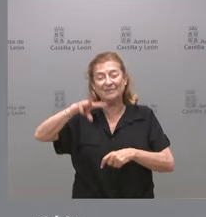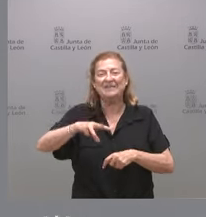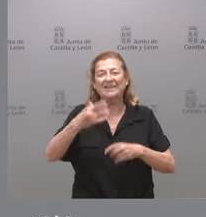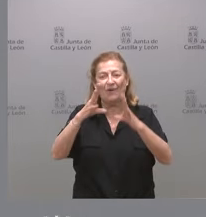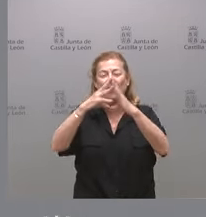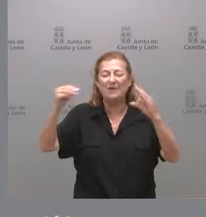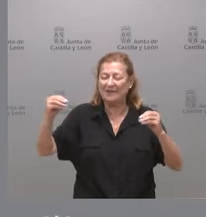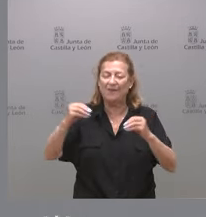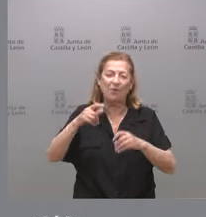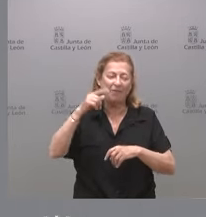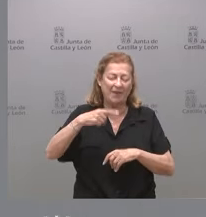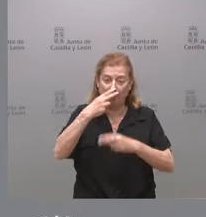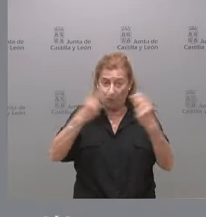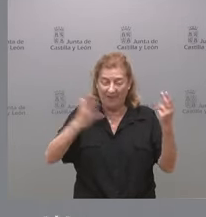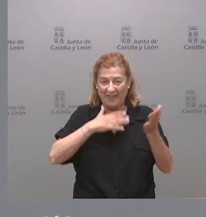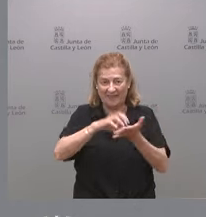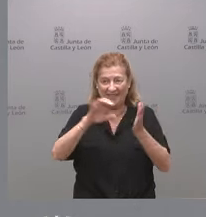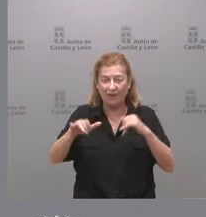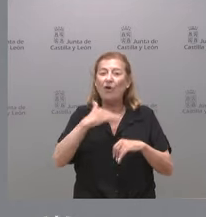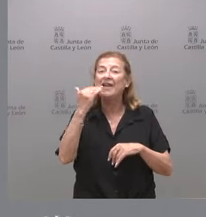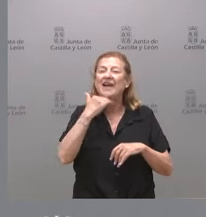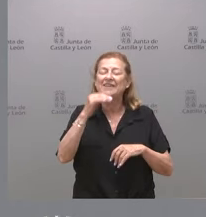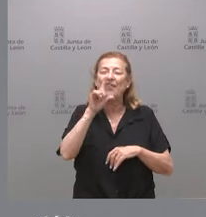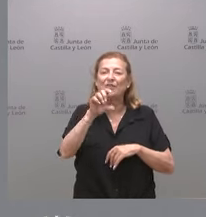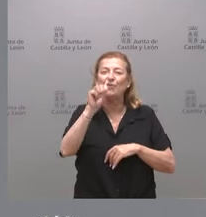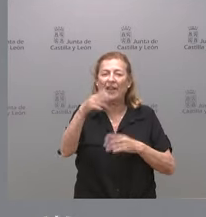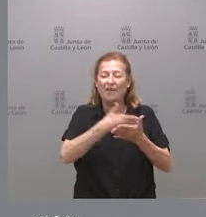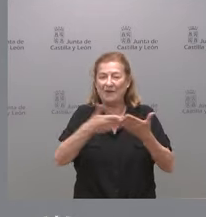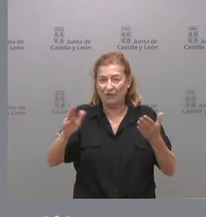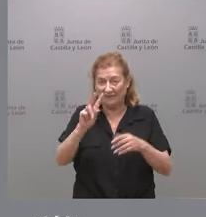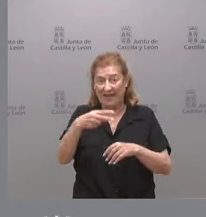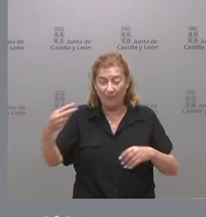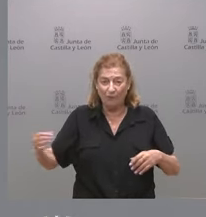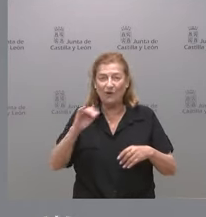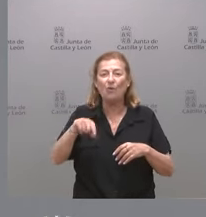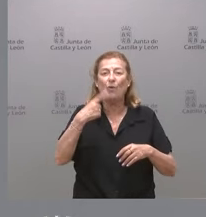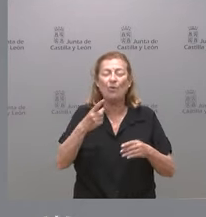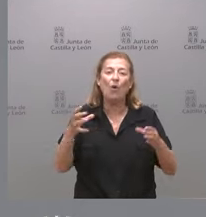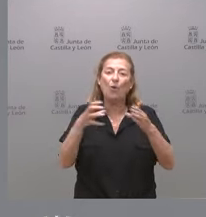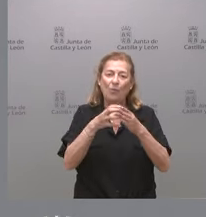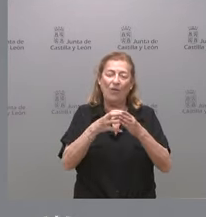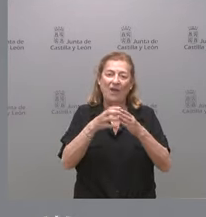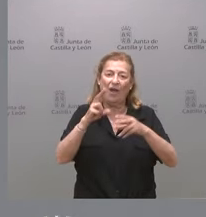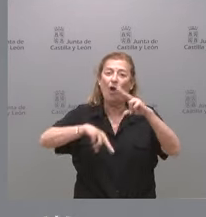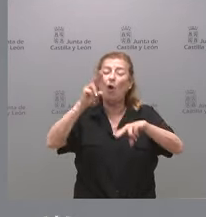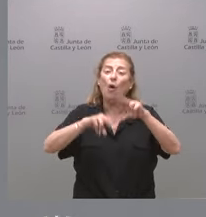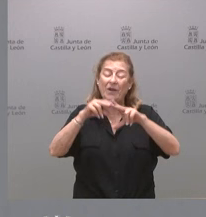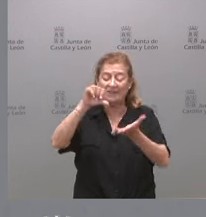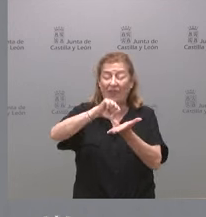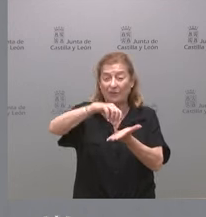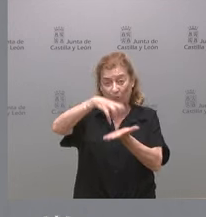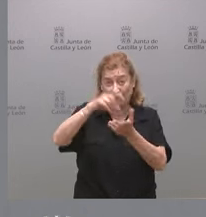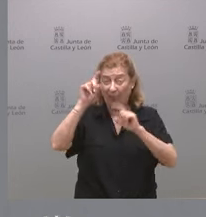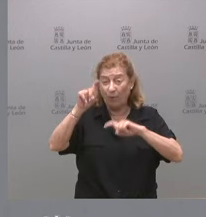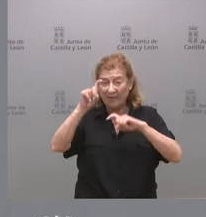universidades públicas de Castilla y León, casi 113 millones de euros y luego un conjunto de obras en centros educativos